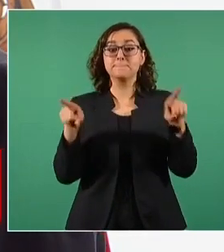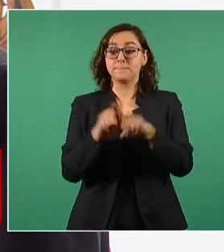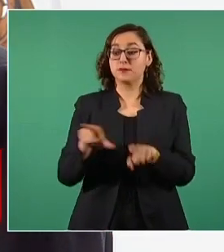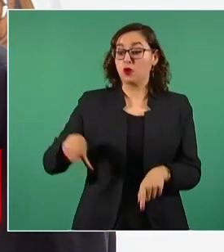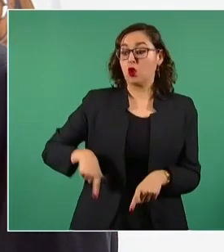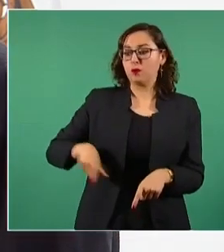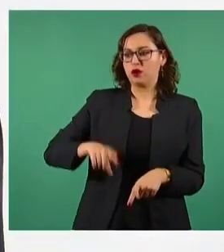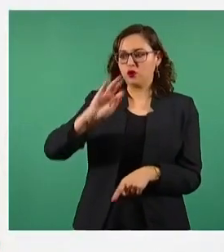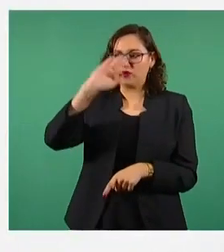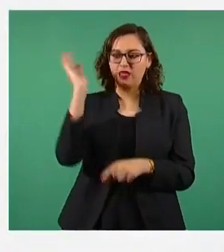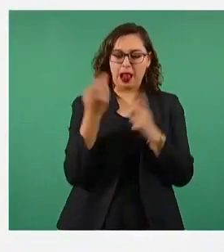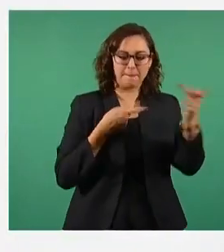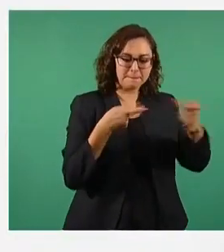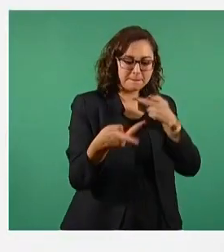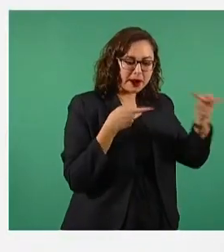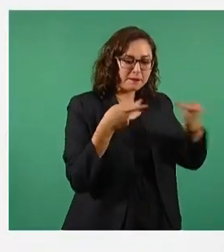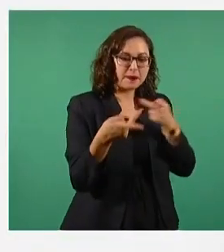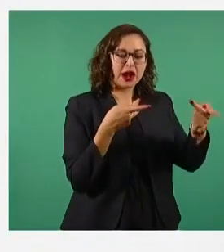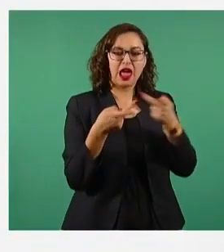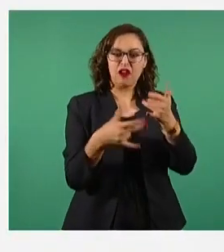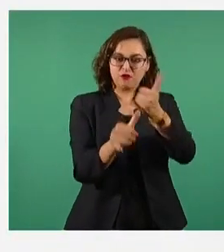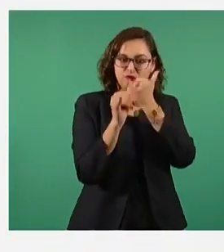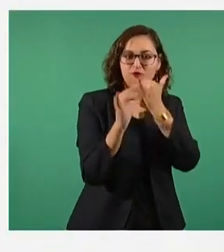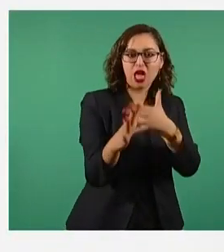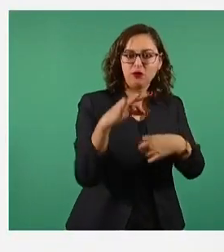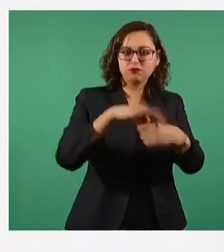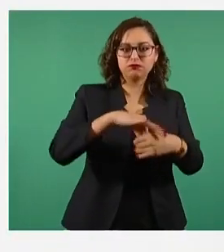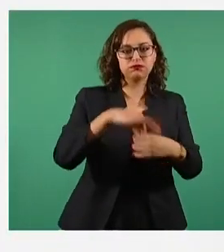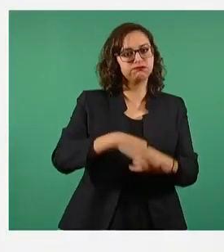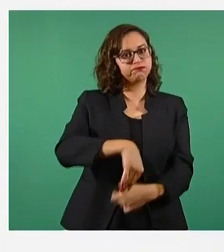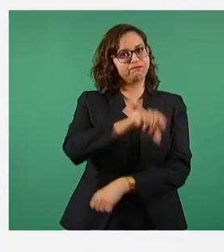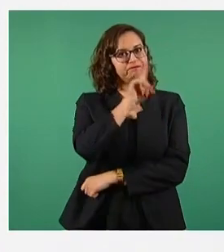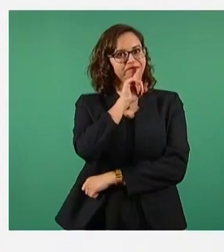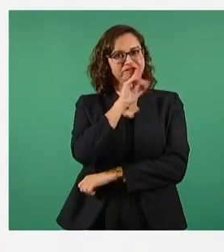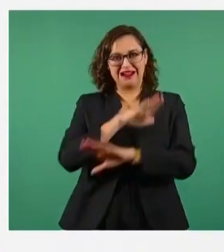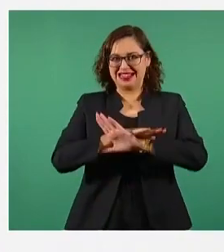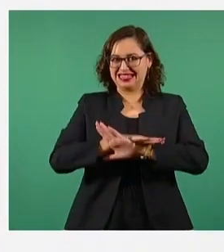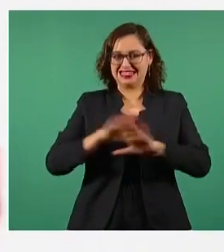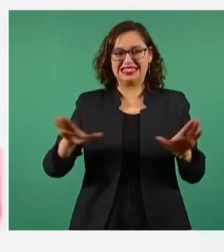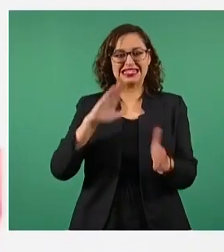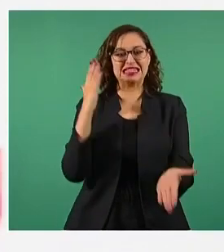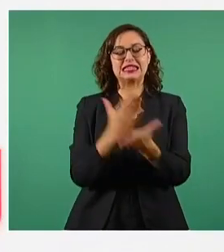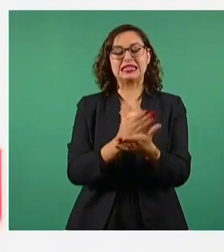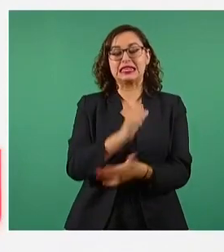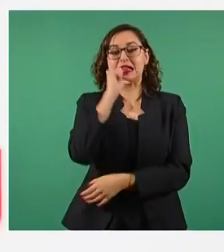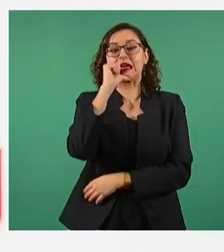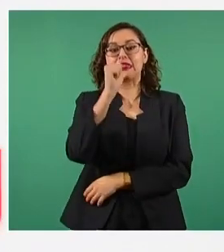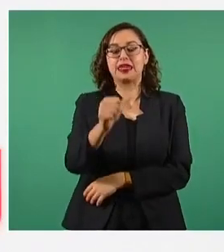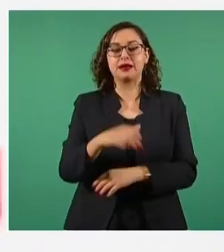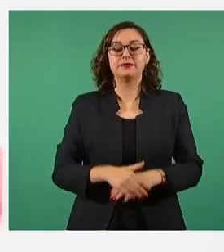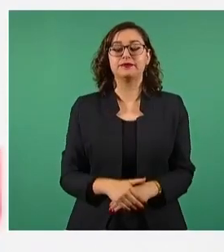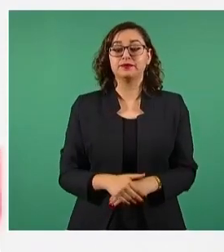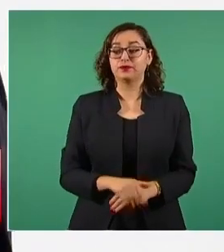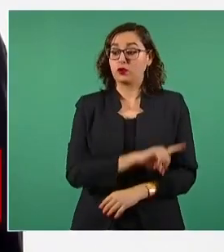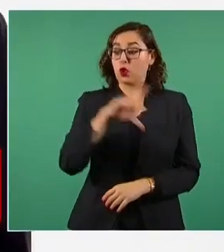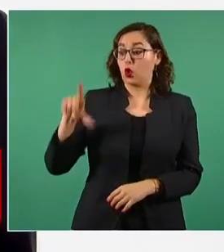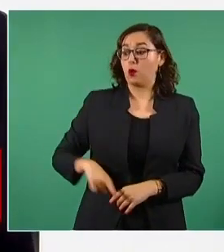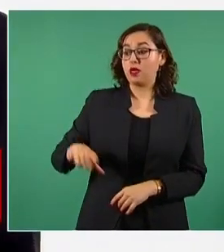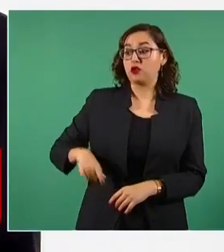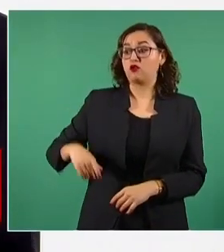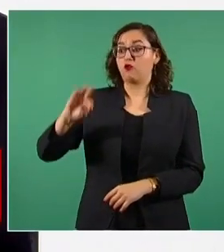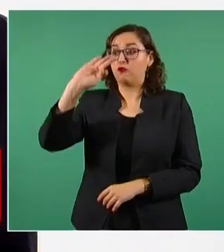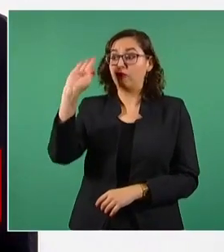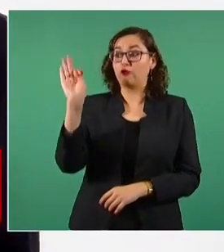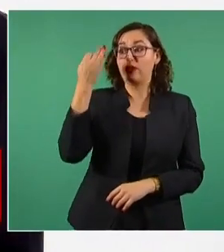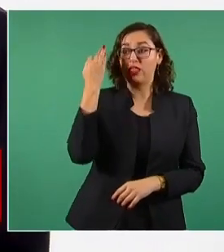público ya no representa, como era antes, a una minoría, sino a todos los mexicanos